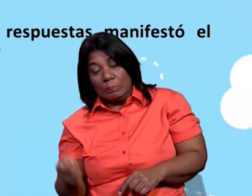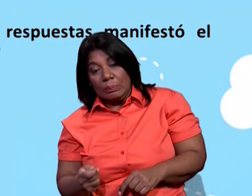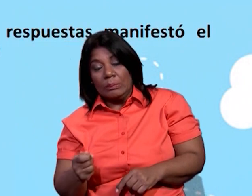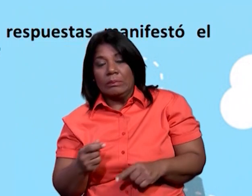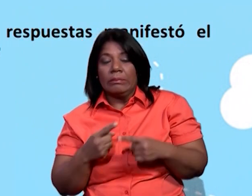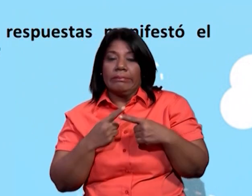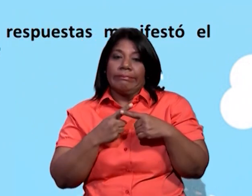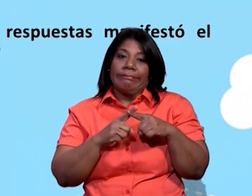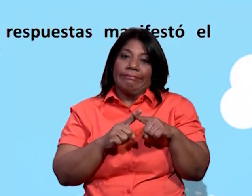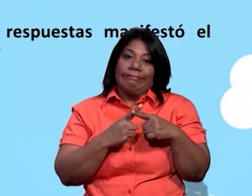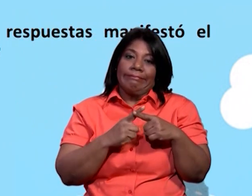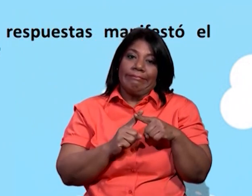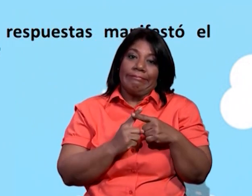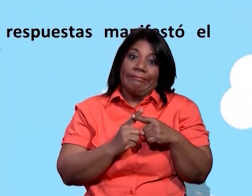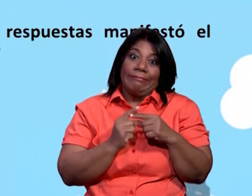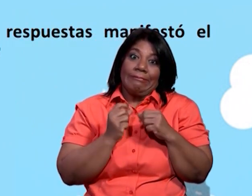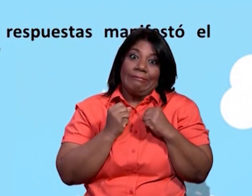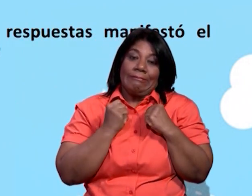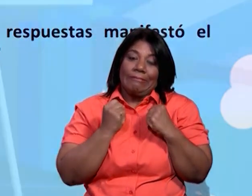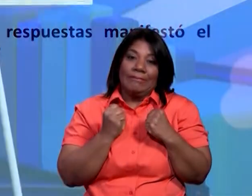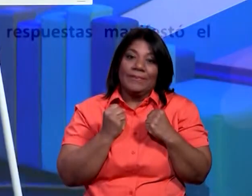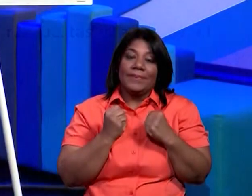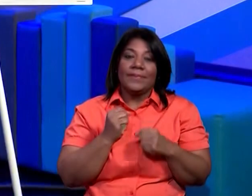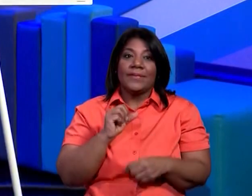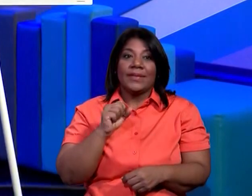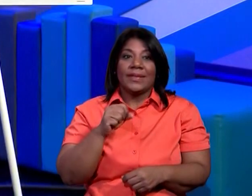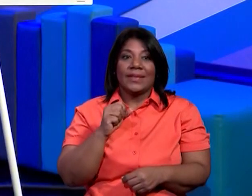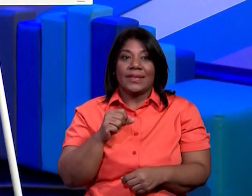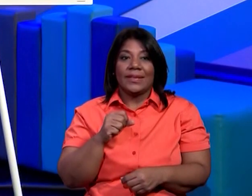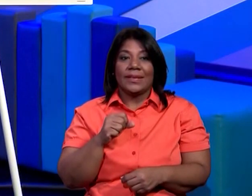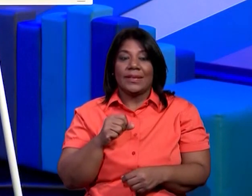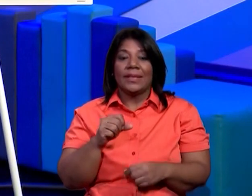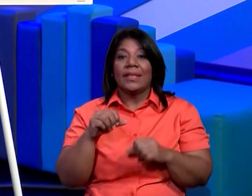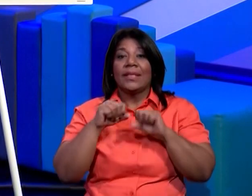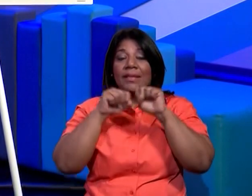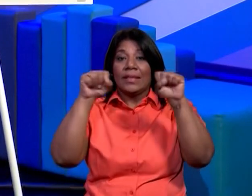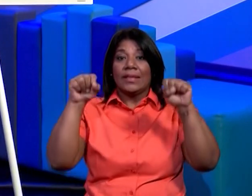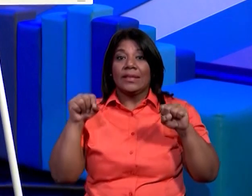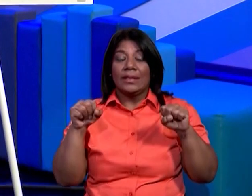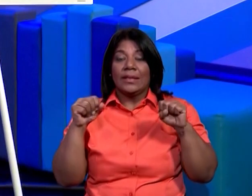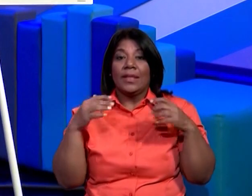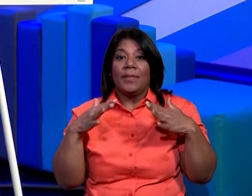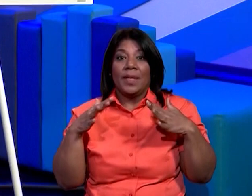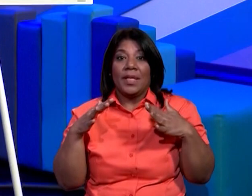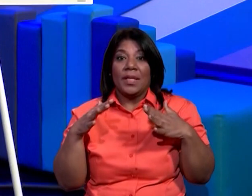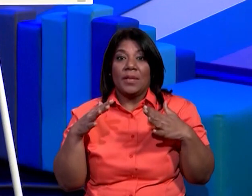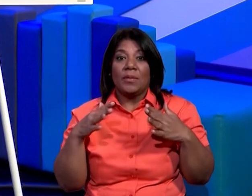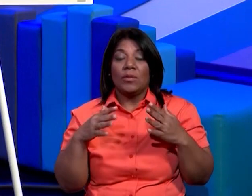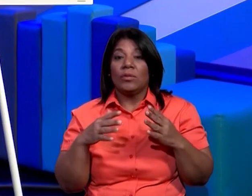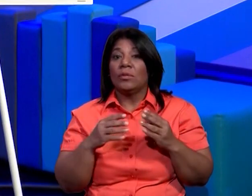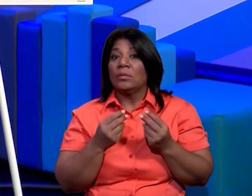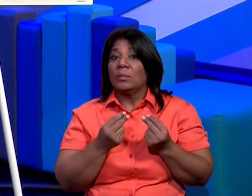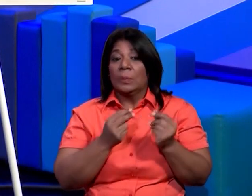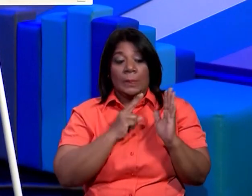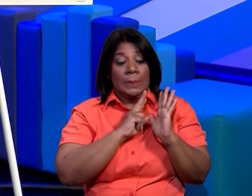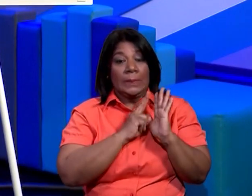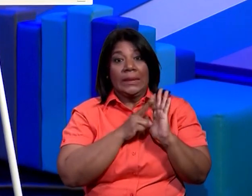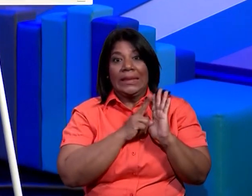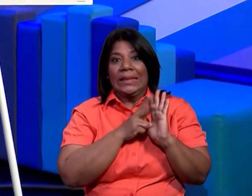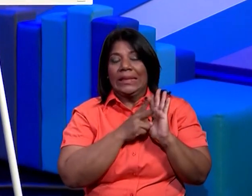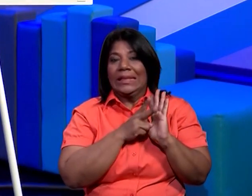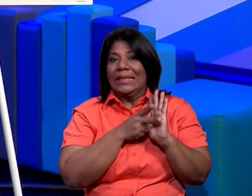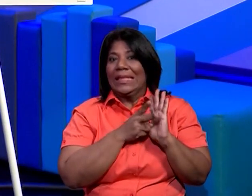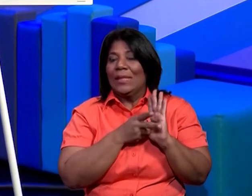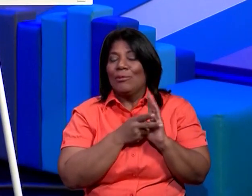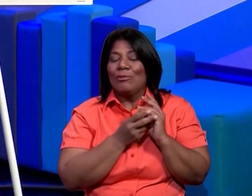dolor y así actúa nuestro sistema nervioso en cuestiones de segundos verdad son movimientos involuntarios